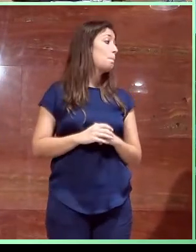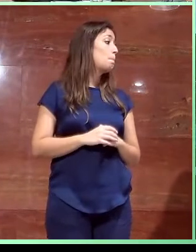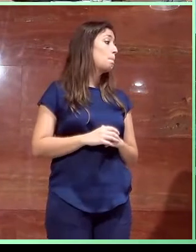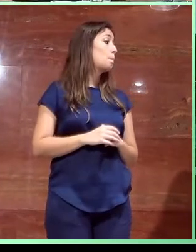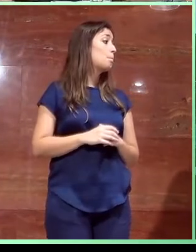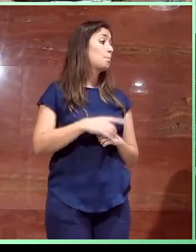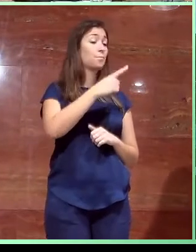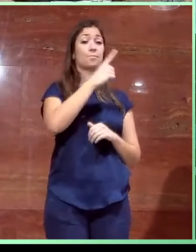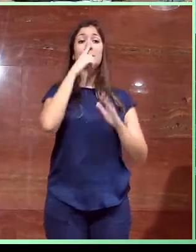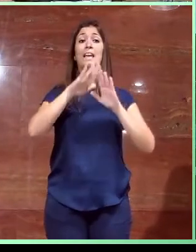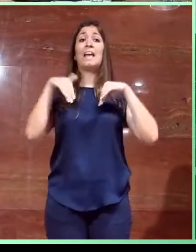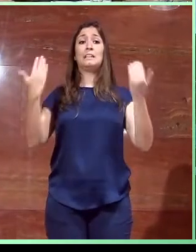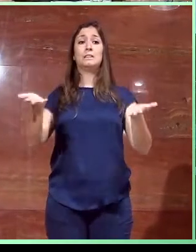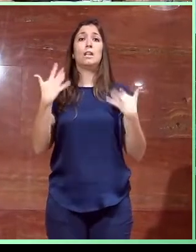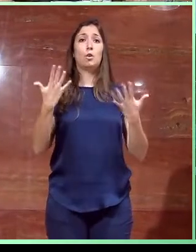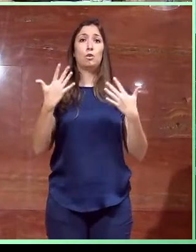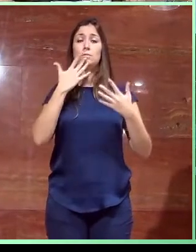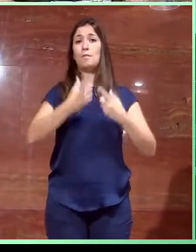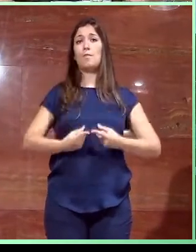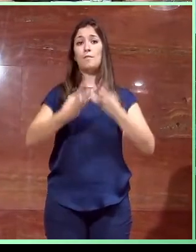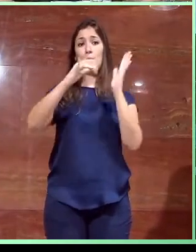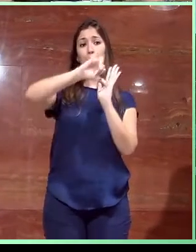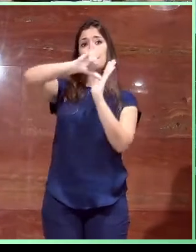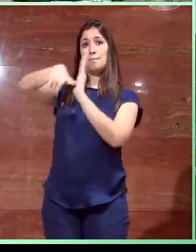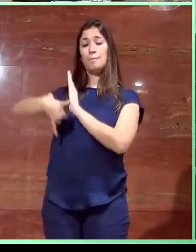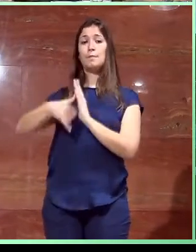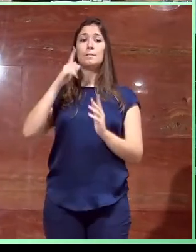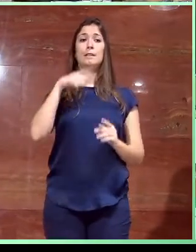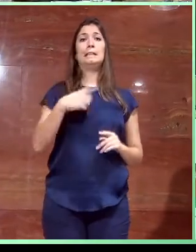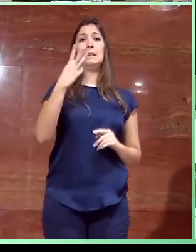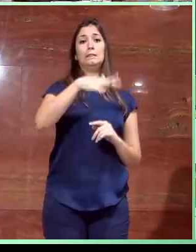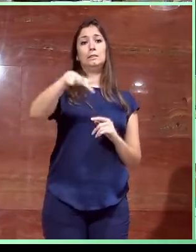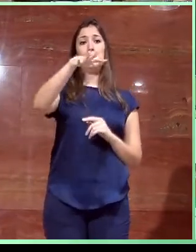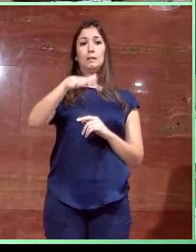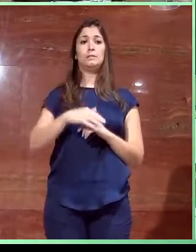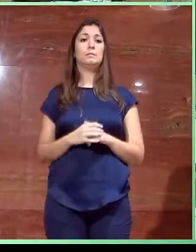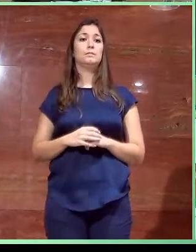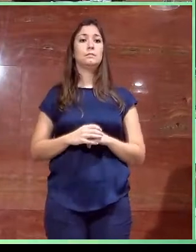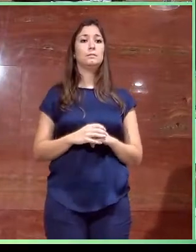salida de las zonas exteriores del edificio, pues también, digamos, tiene otros escalones que habría que resolver.